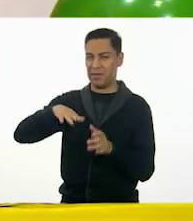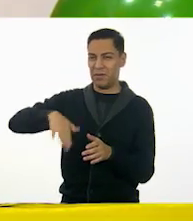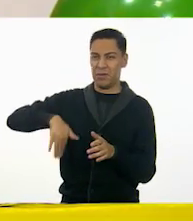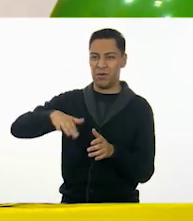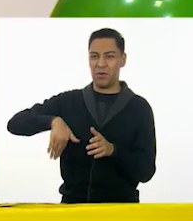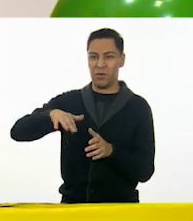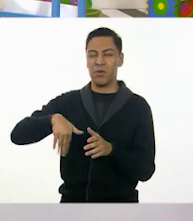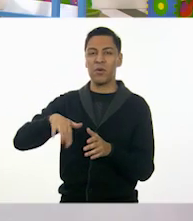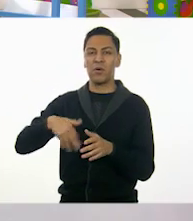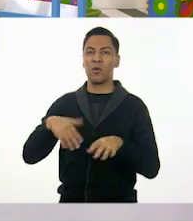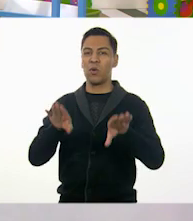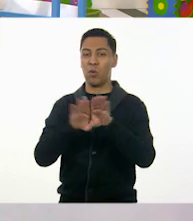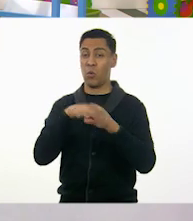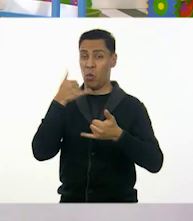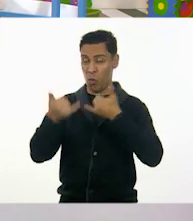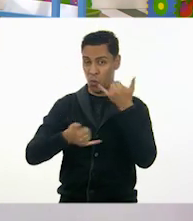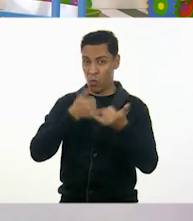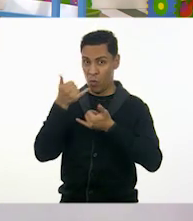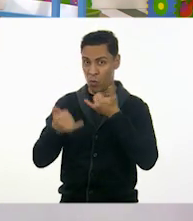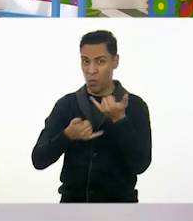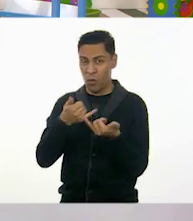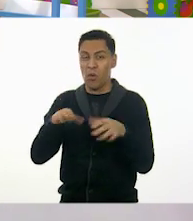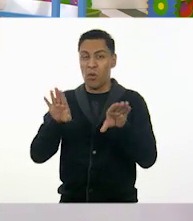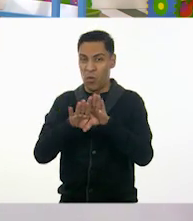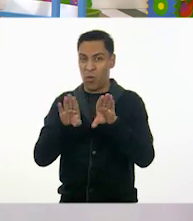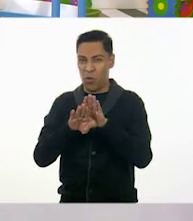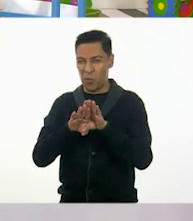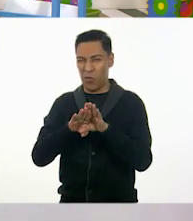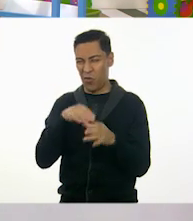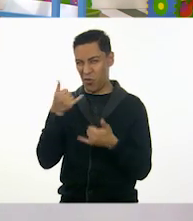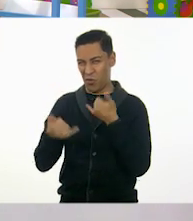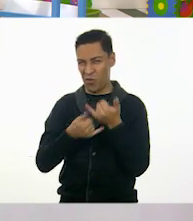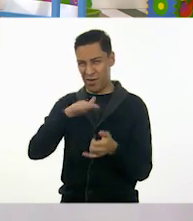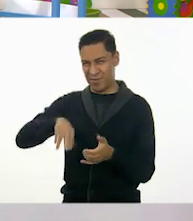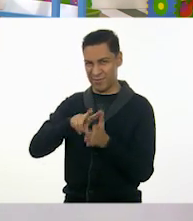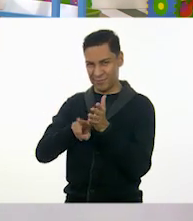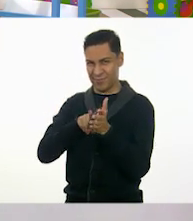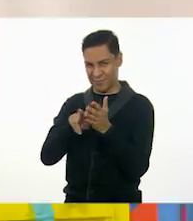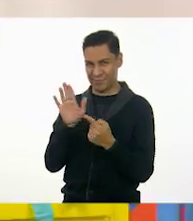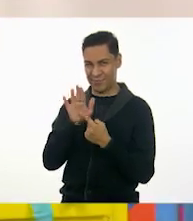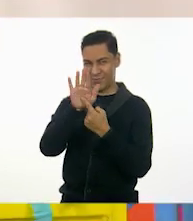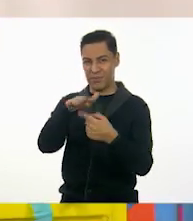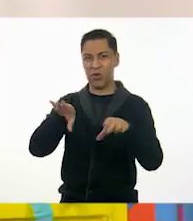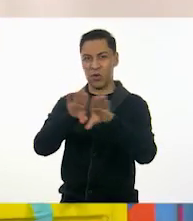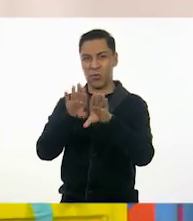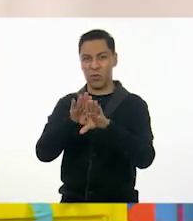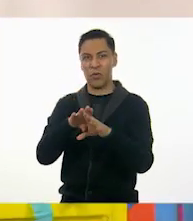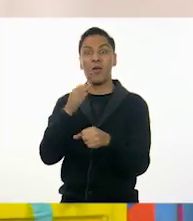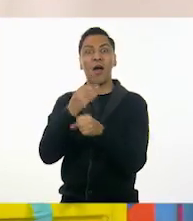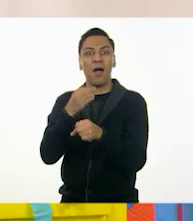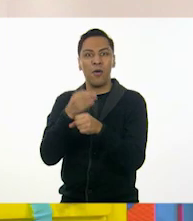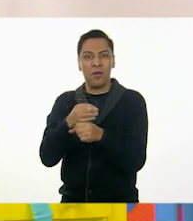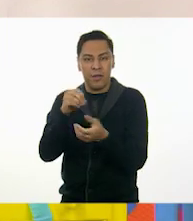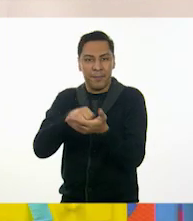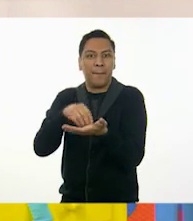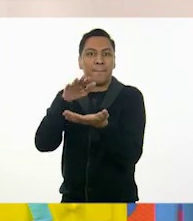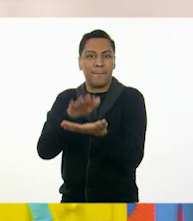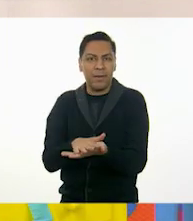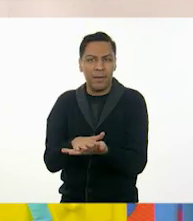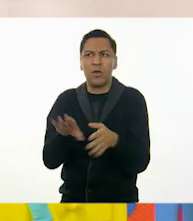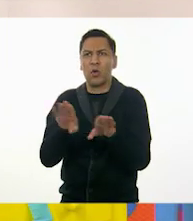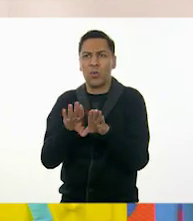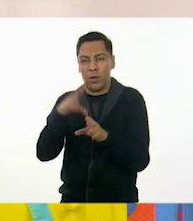jugaron a lo que era una piñata. Entonces, ahora solo les queda plasmarlo en alguna actividad